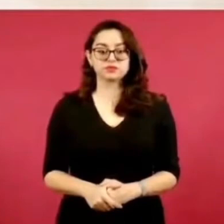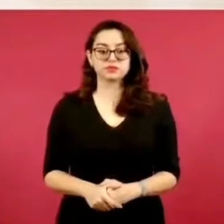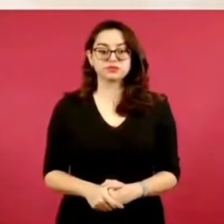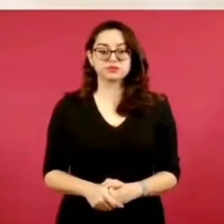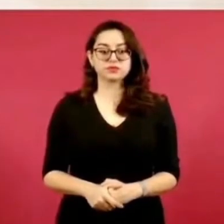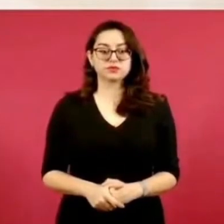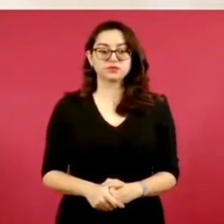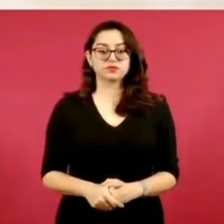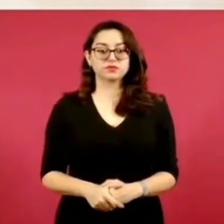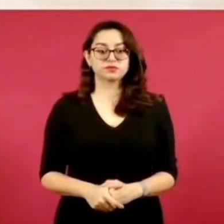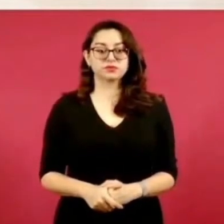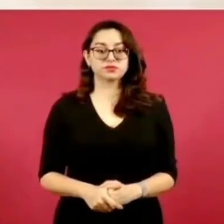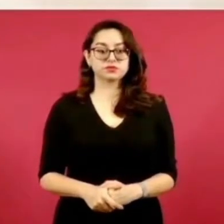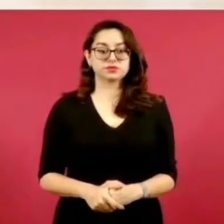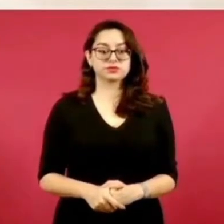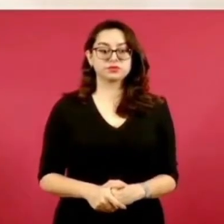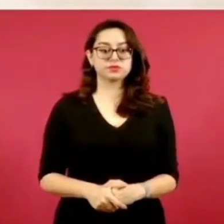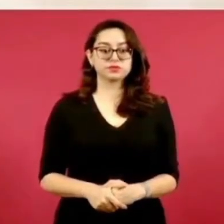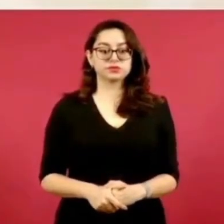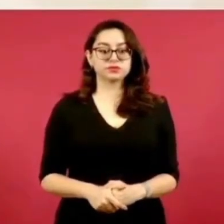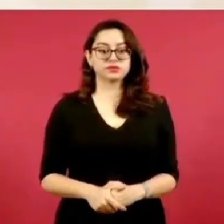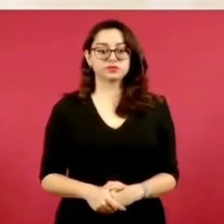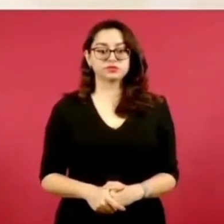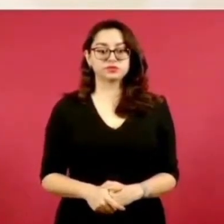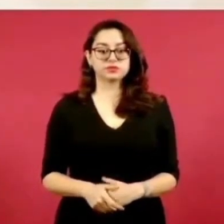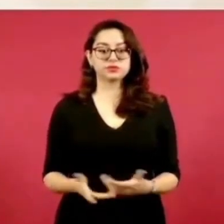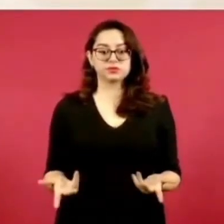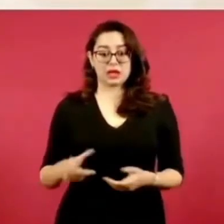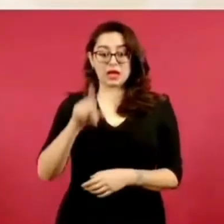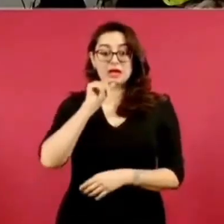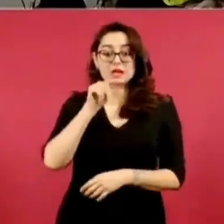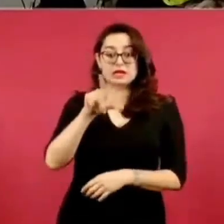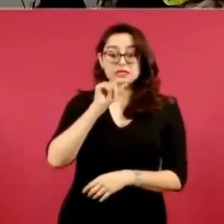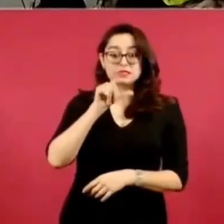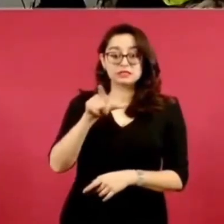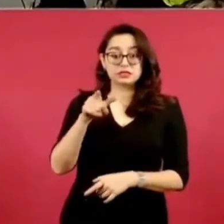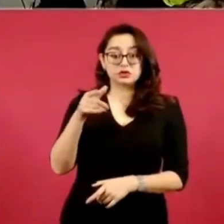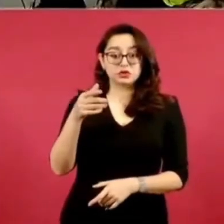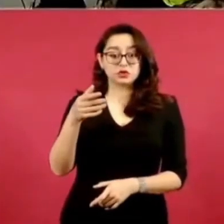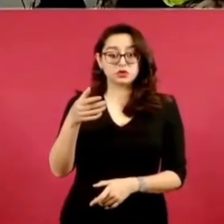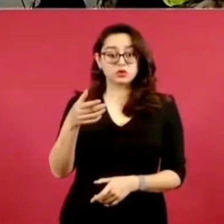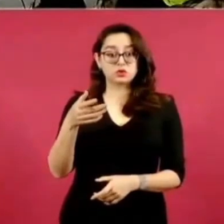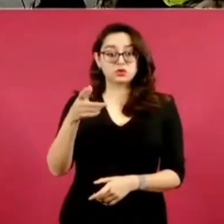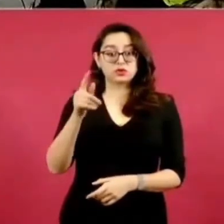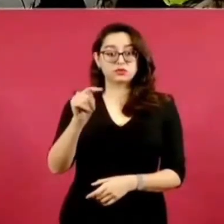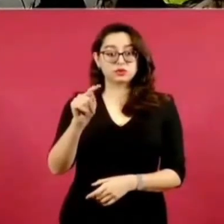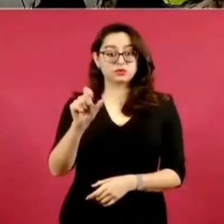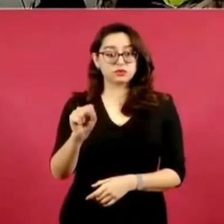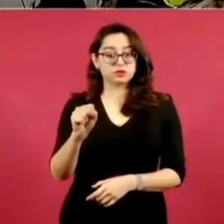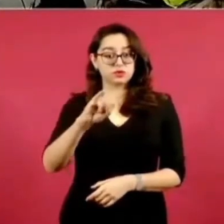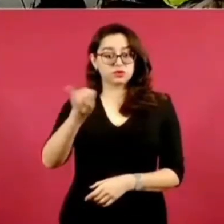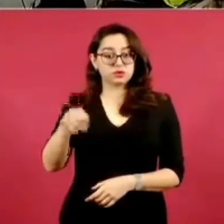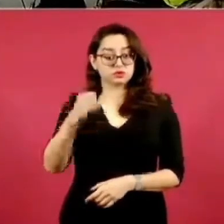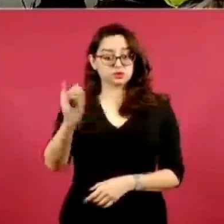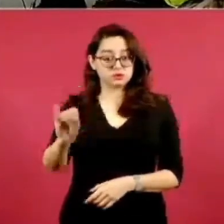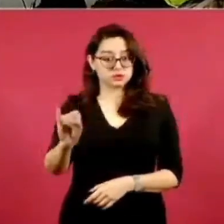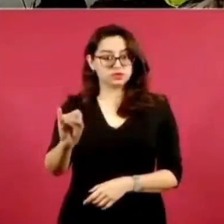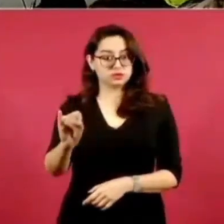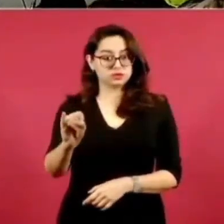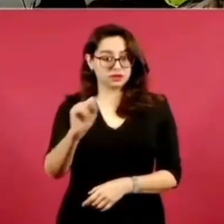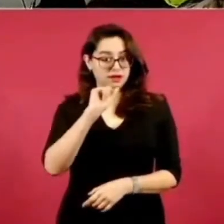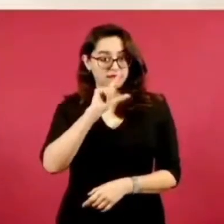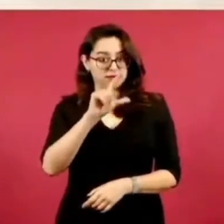Superior de Justicia en Jalisco. Es correcto. Sí. Es